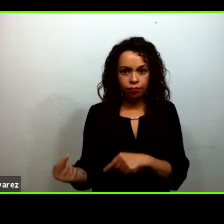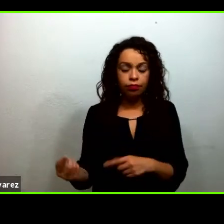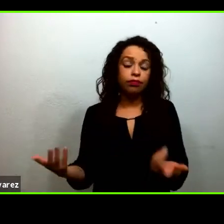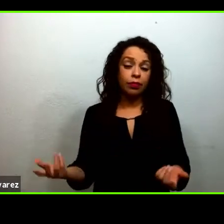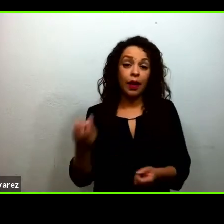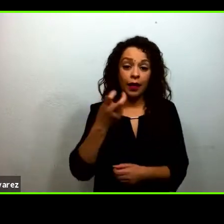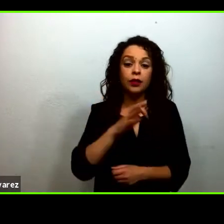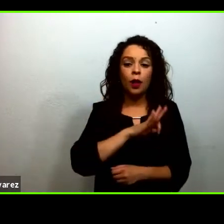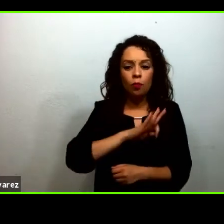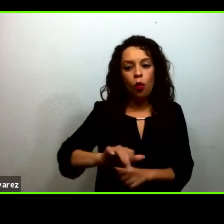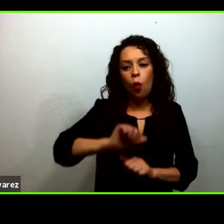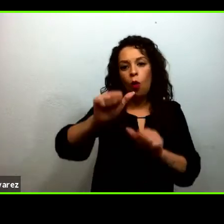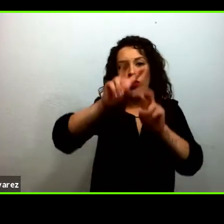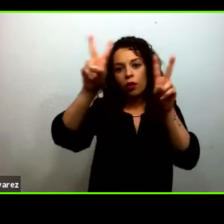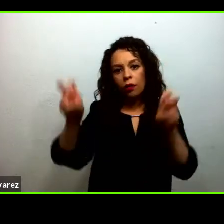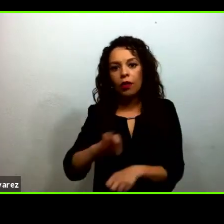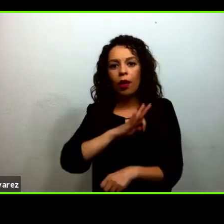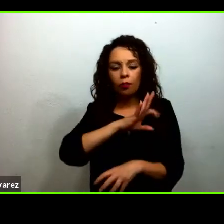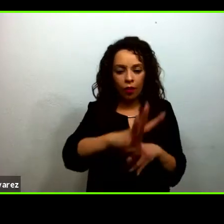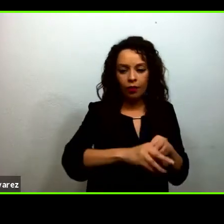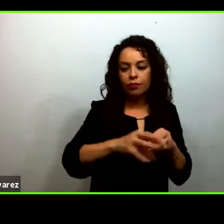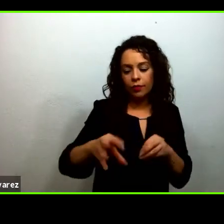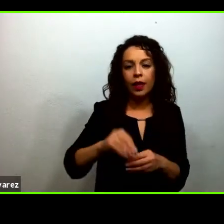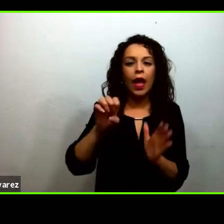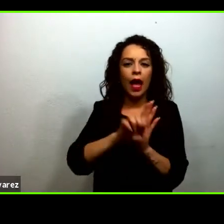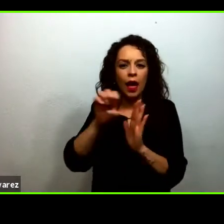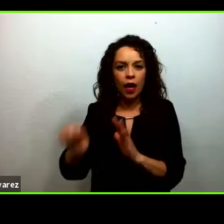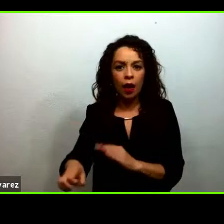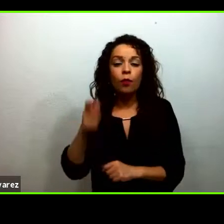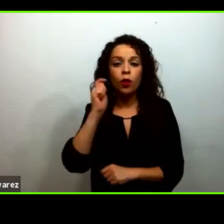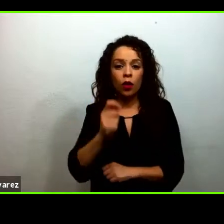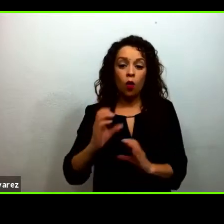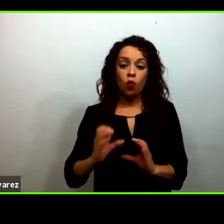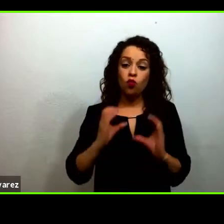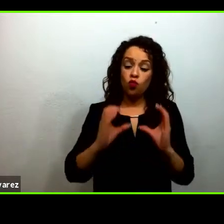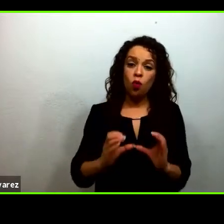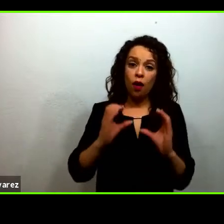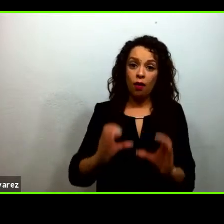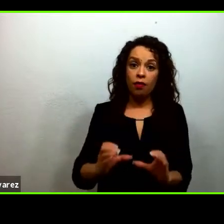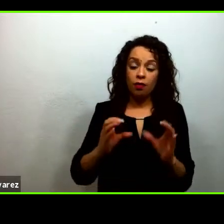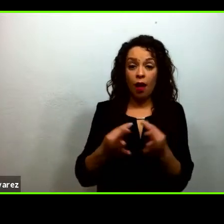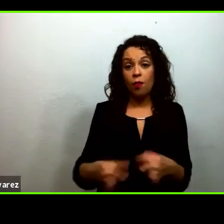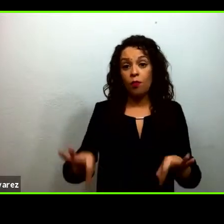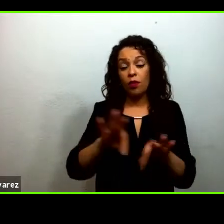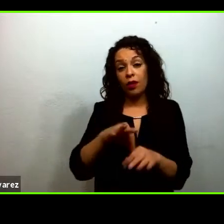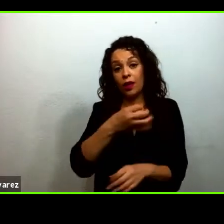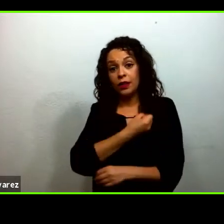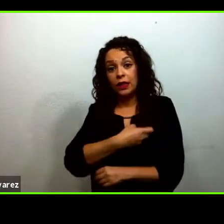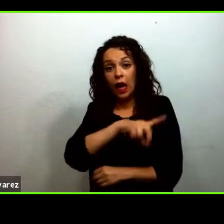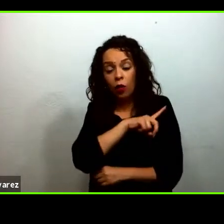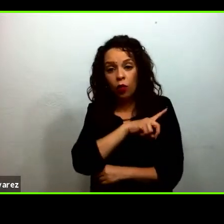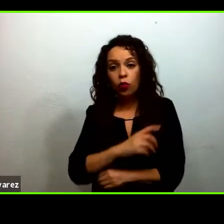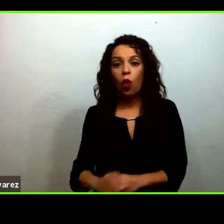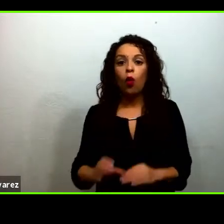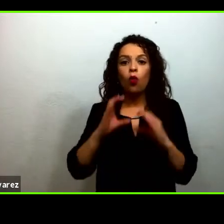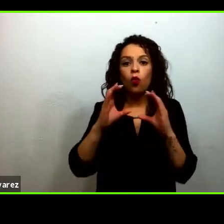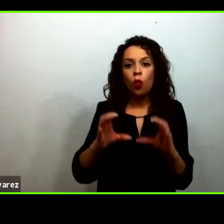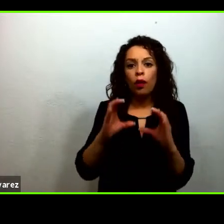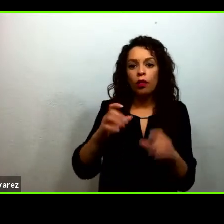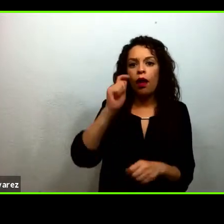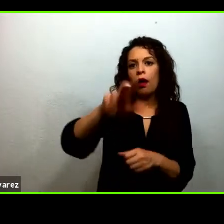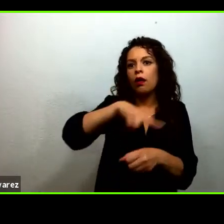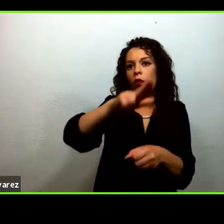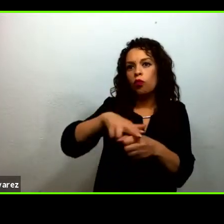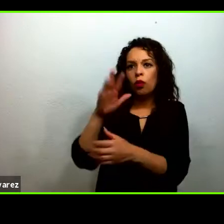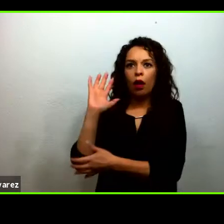como precisamente el cuidado de la salud el cuidado del ambiente y del entorno. ya